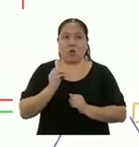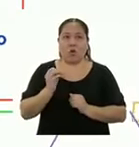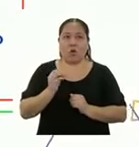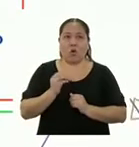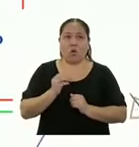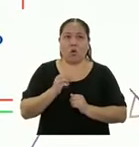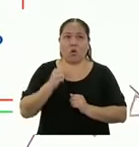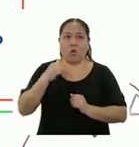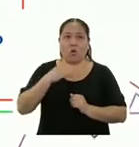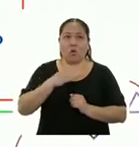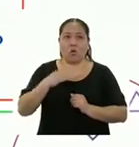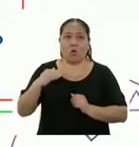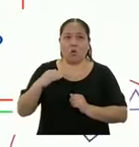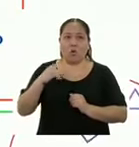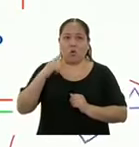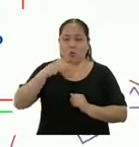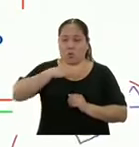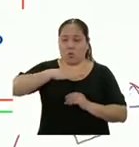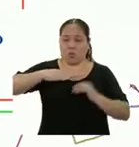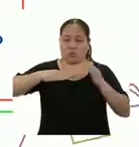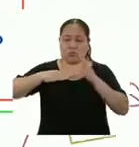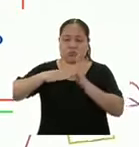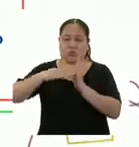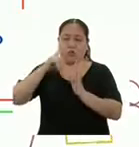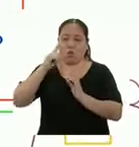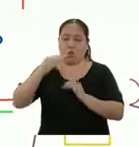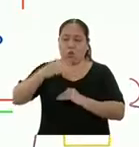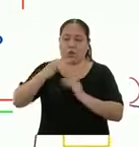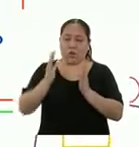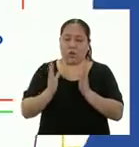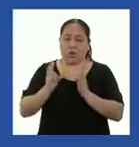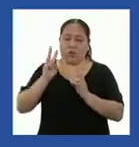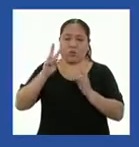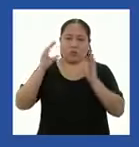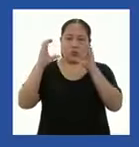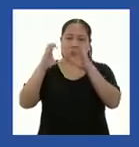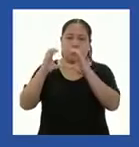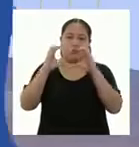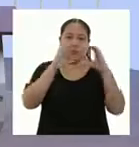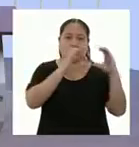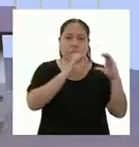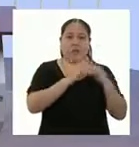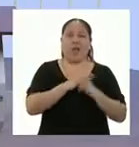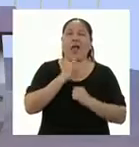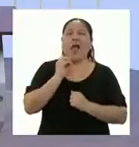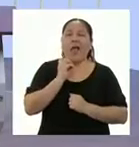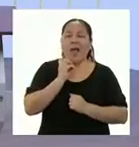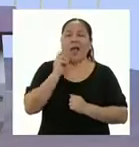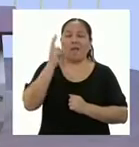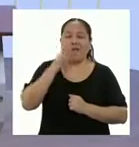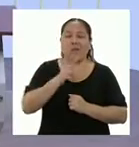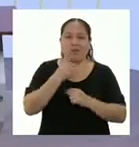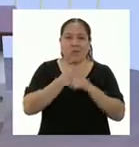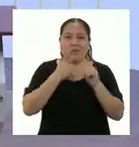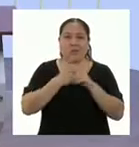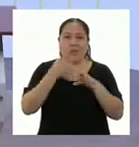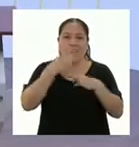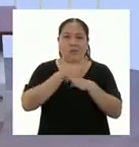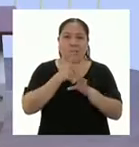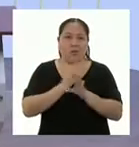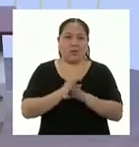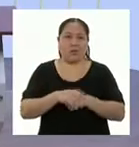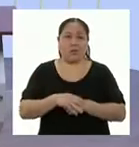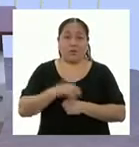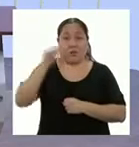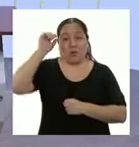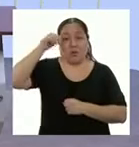un cuadrado y dos rectángulos. Ah, ya veo las diferentes figuras. Recuerden,